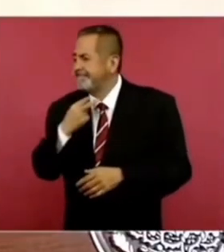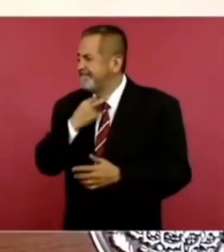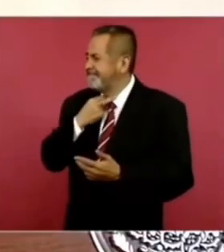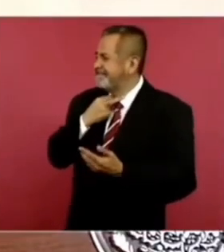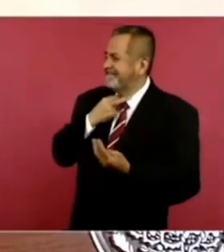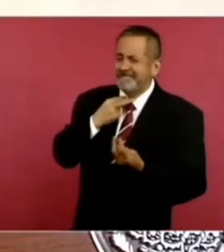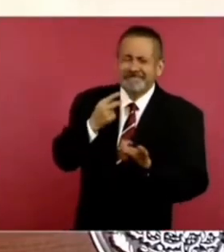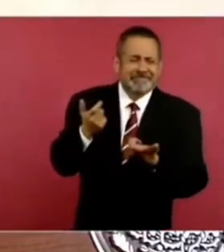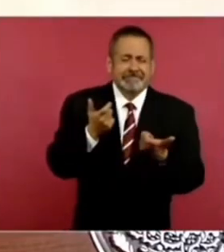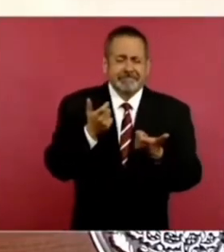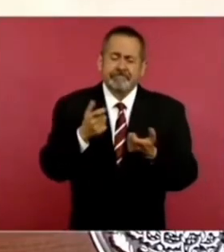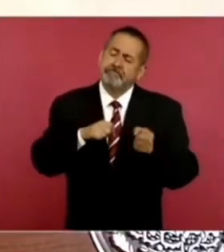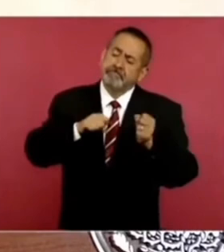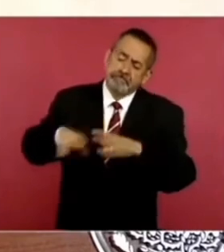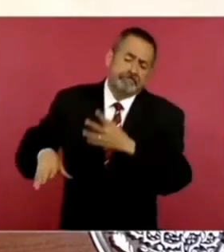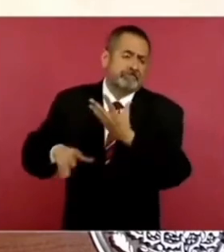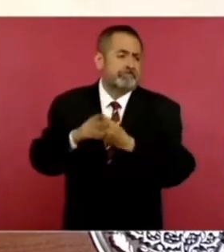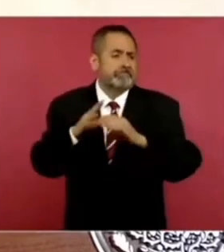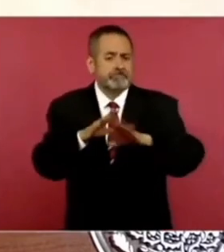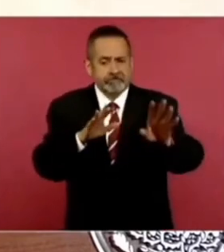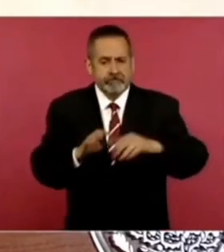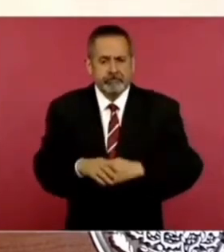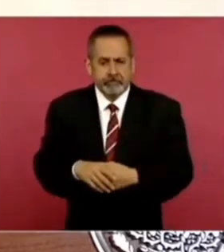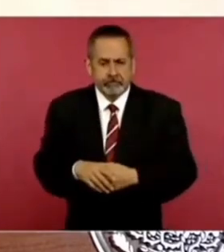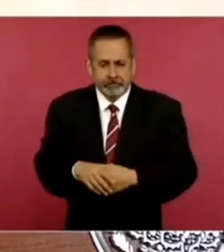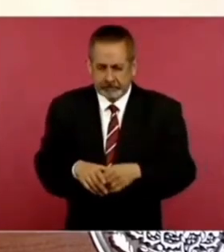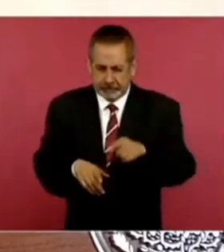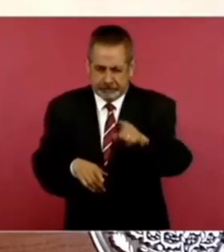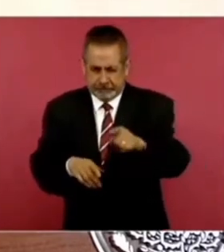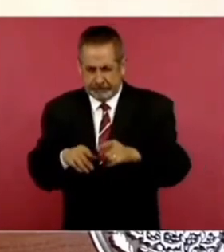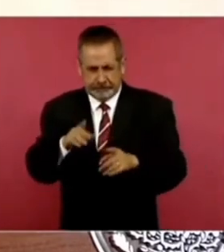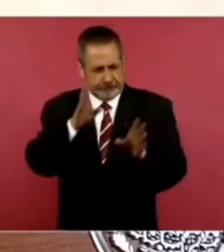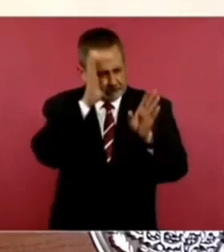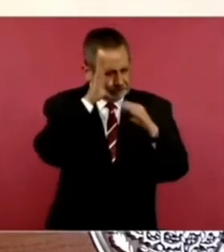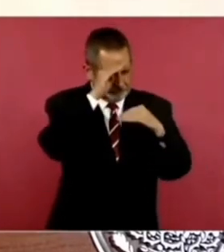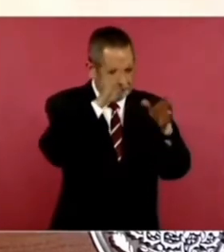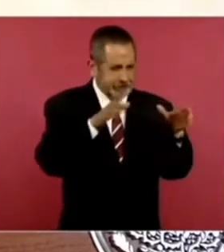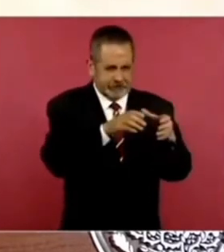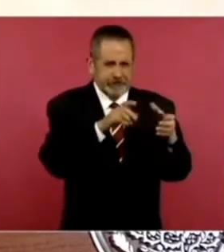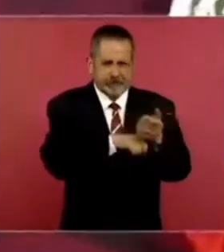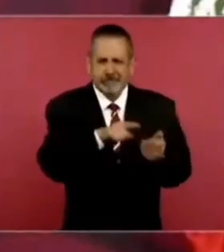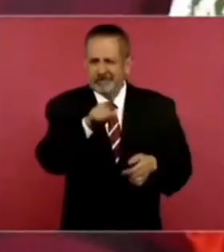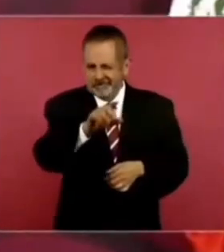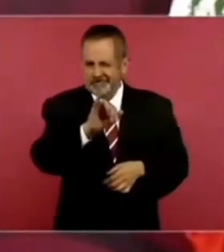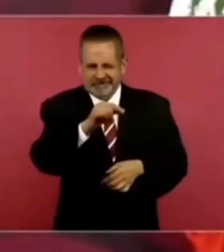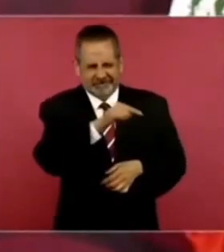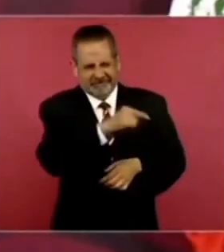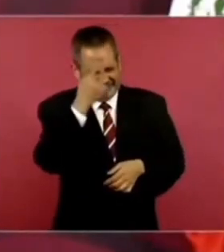En el pensamiento de derecha, conservador, sí hay eso.